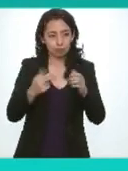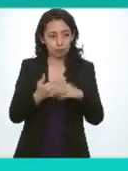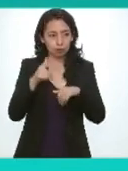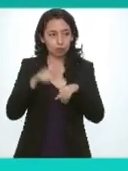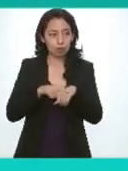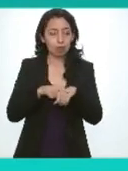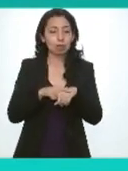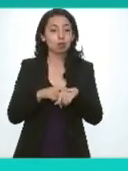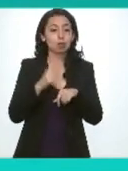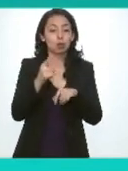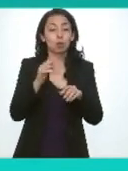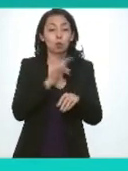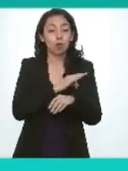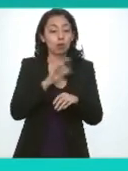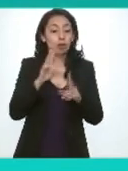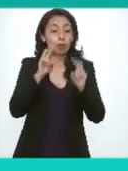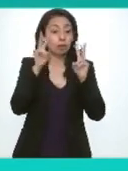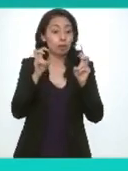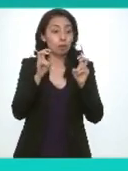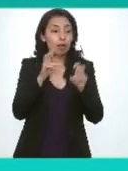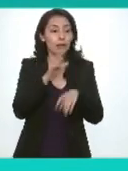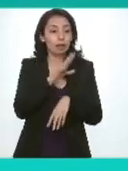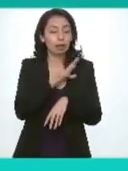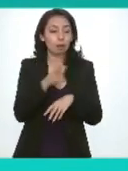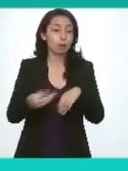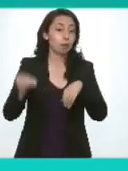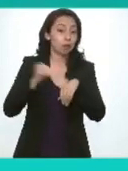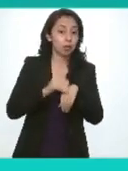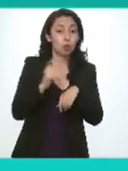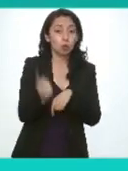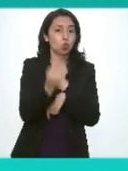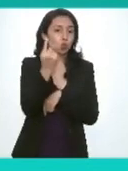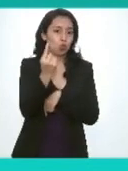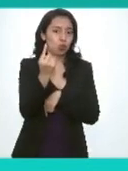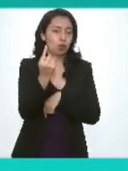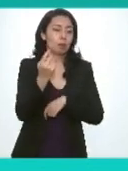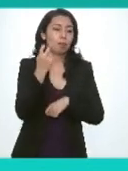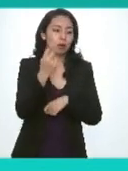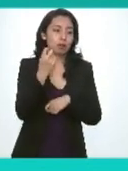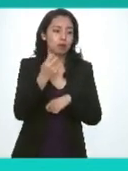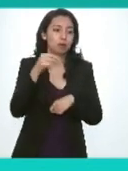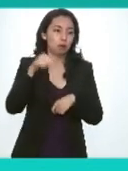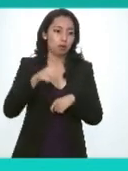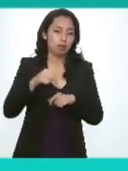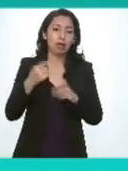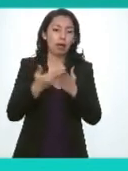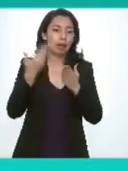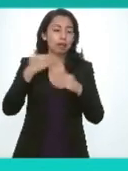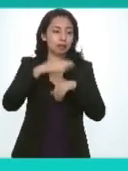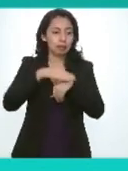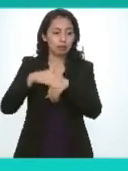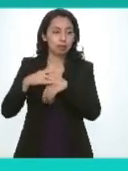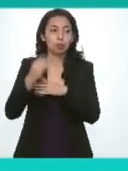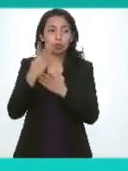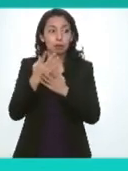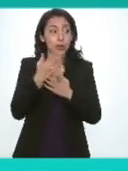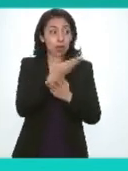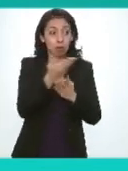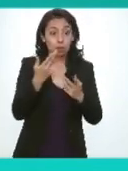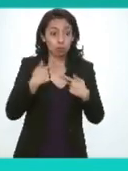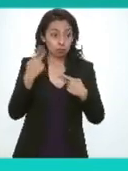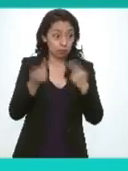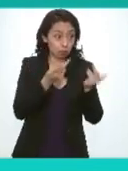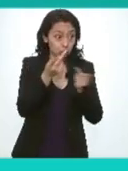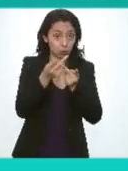es viable abrir un espacio de asuntos generales en sesiones ordinarias por lo que me toca esta sesión tiene esta naturaleza es que consulta a los integrantes del